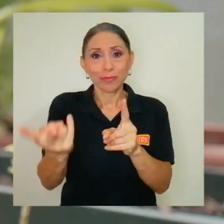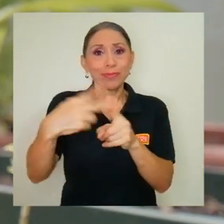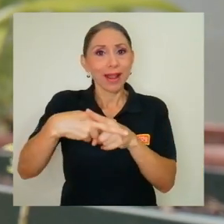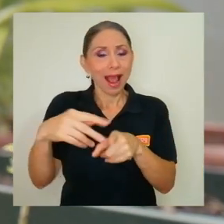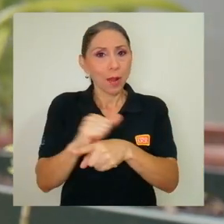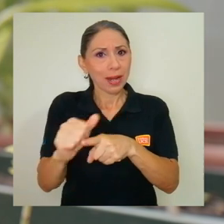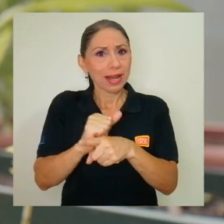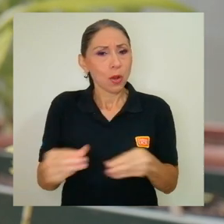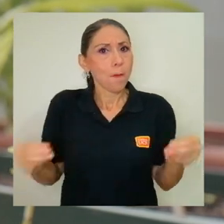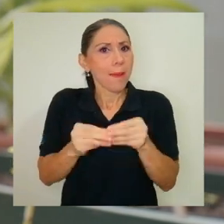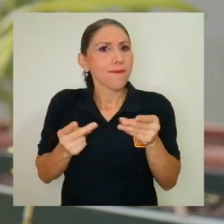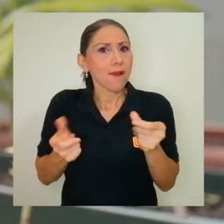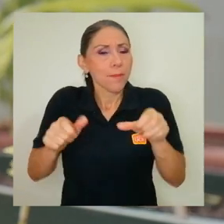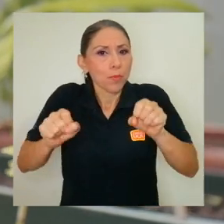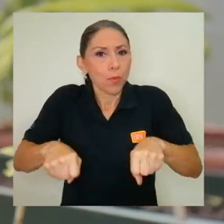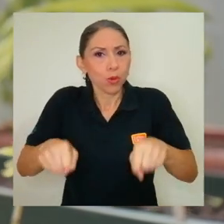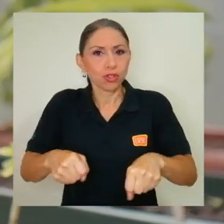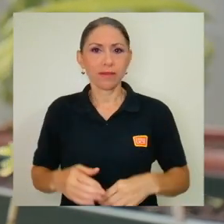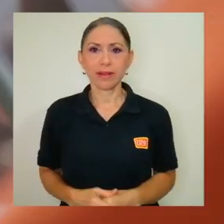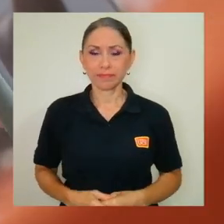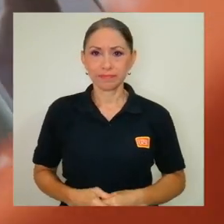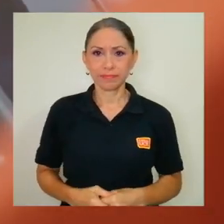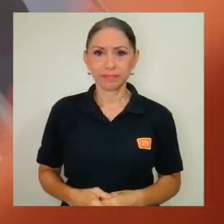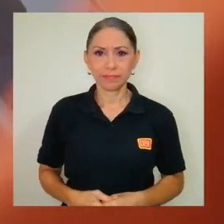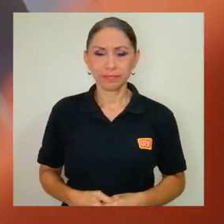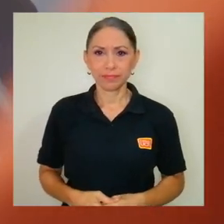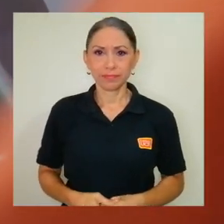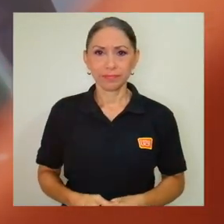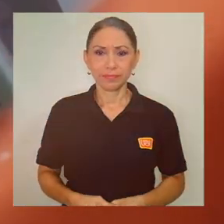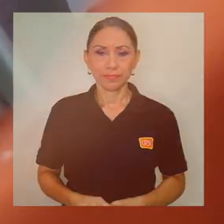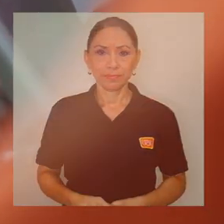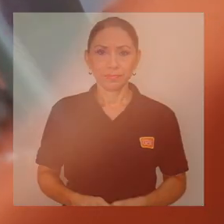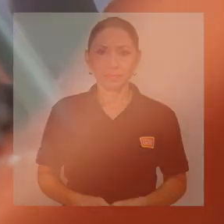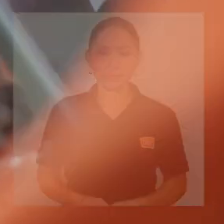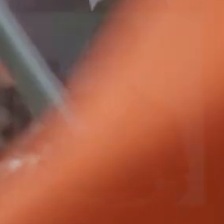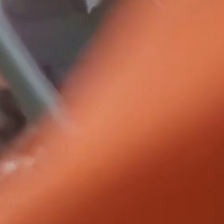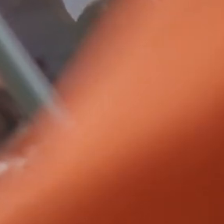la práctica lo más pronto posible. Gracias. Gracias.